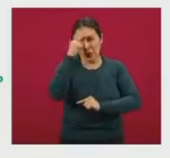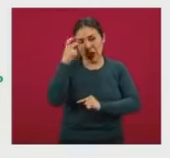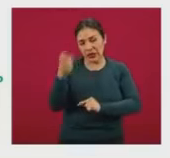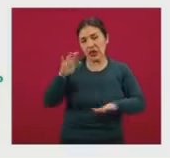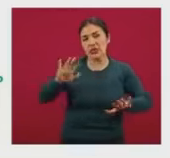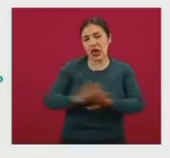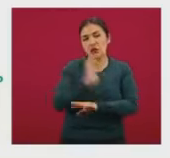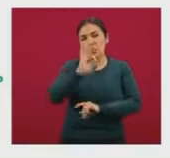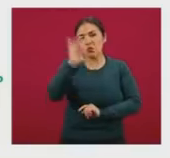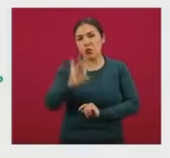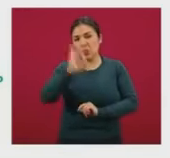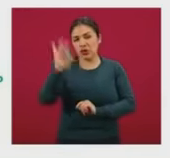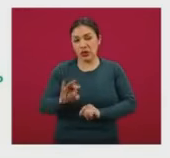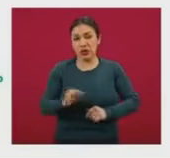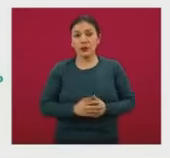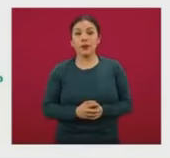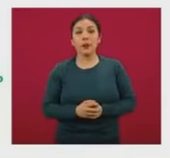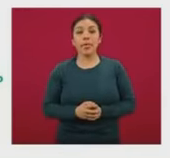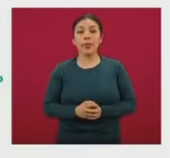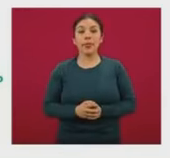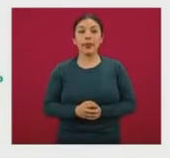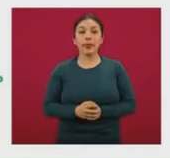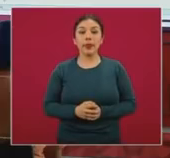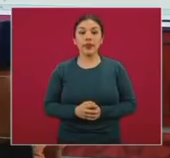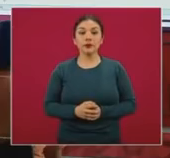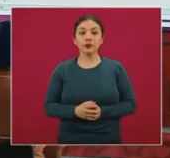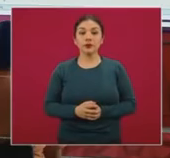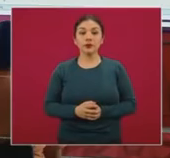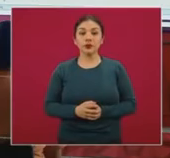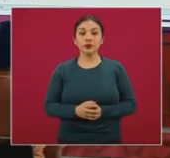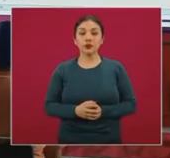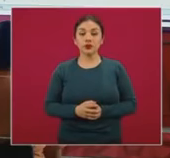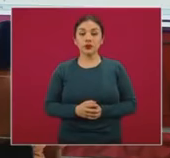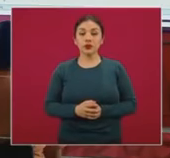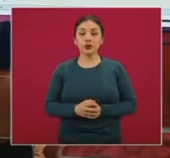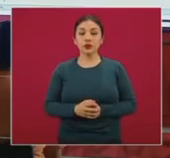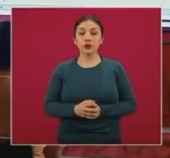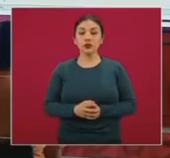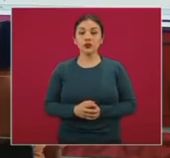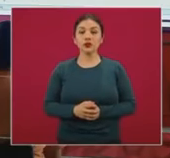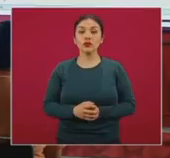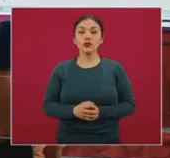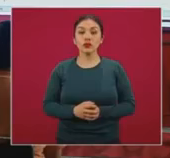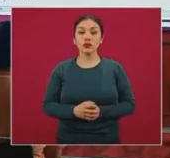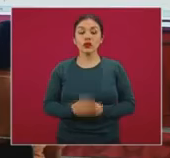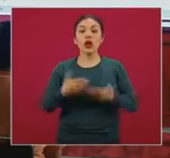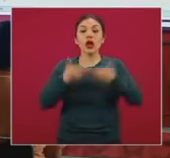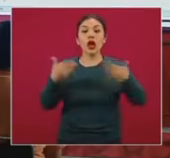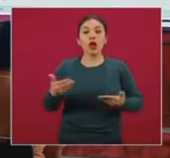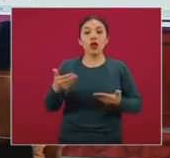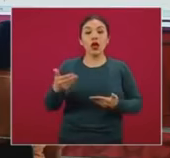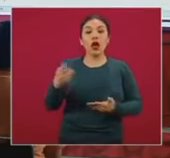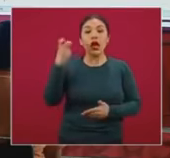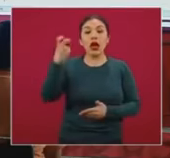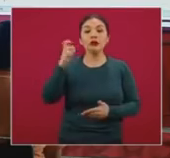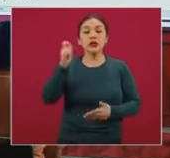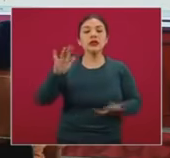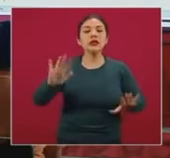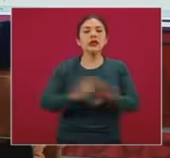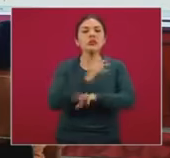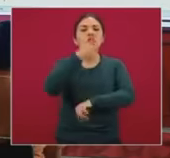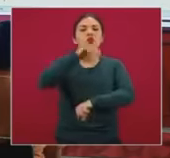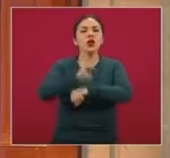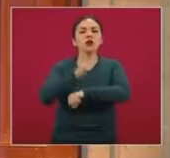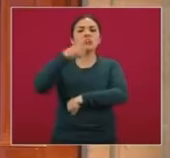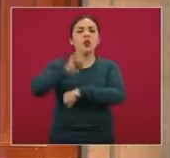porcentaje de cambio. Veamos, por favor, la siguiente diapositiva. Vamos a ver ahora el porcentaje de cambio semanal